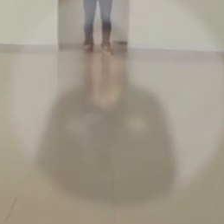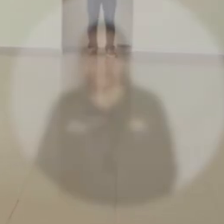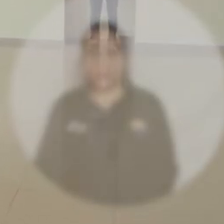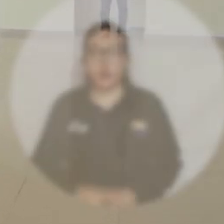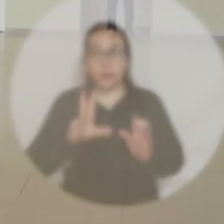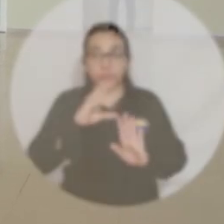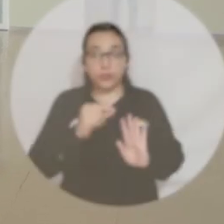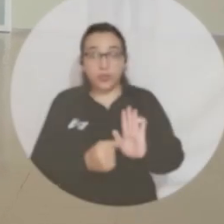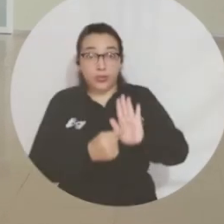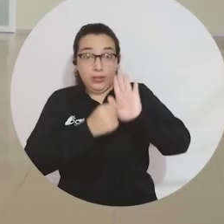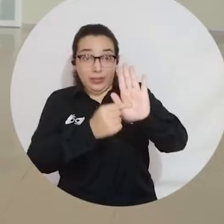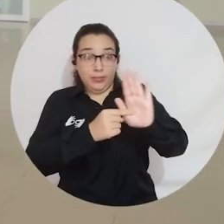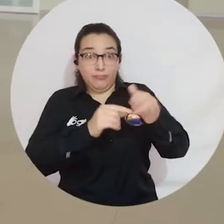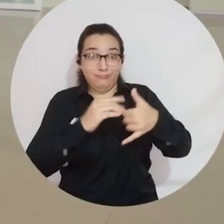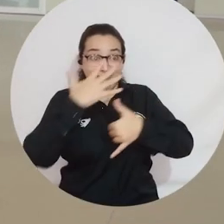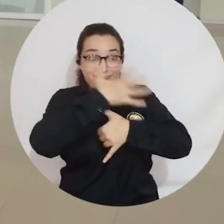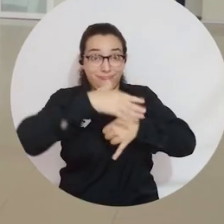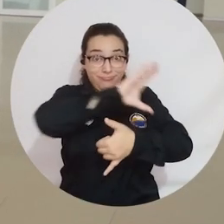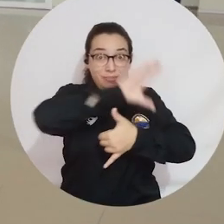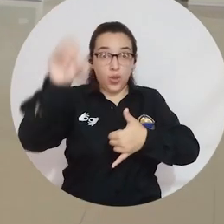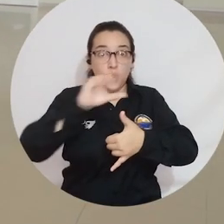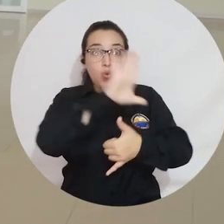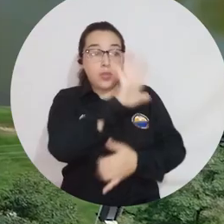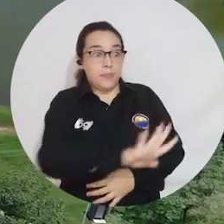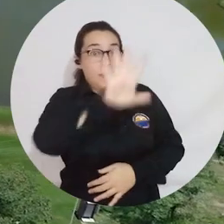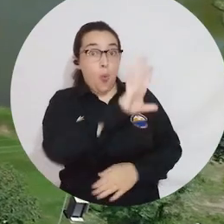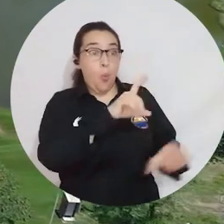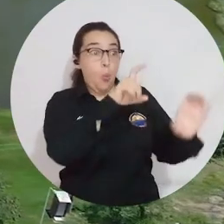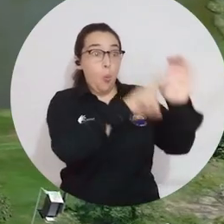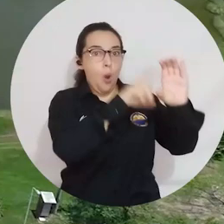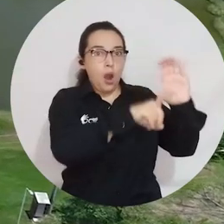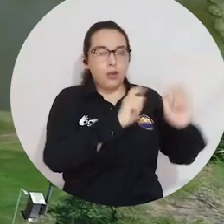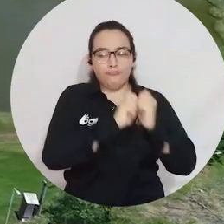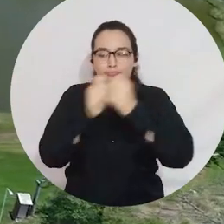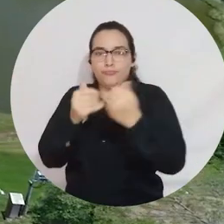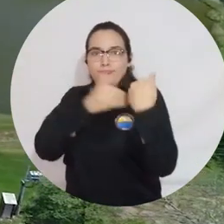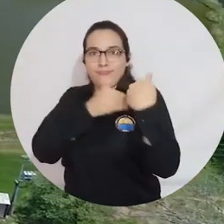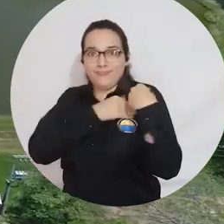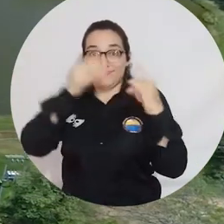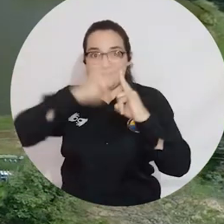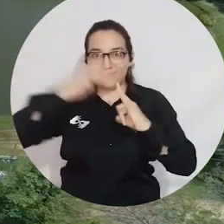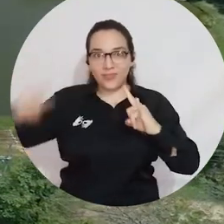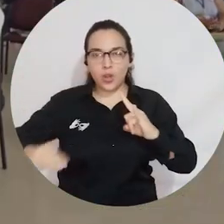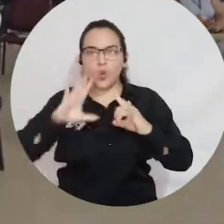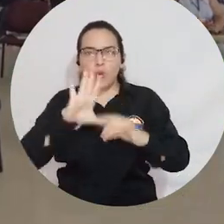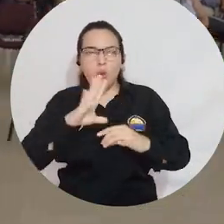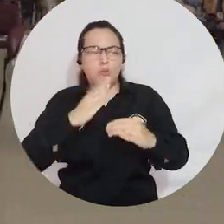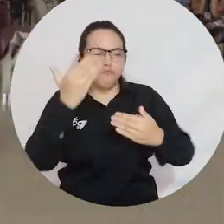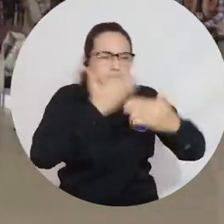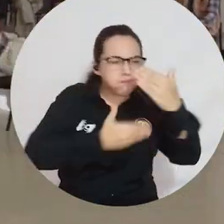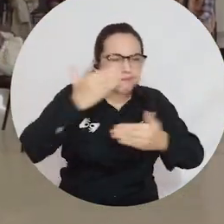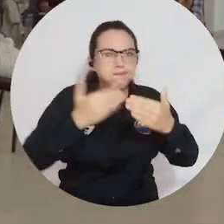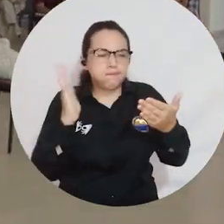Como referente a nivel regional, el Departamento de la Guajira confió a la Universidad del Magdalena el liderazgo en la formulación,